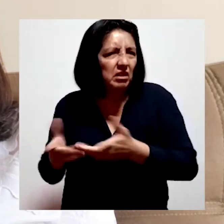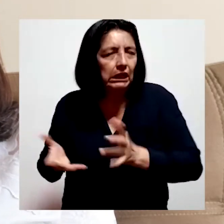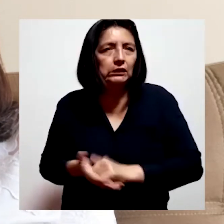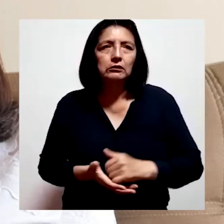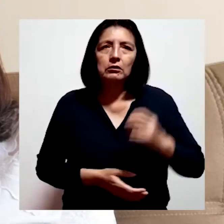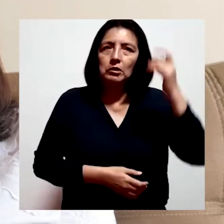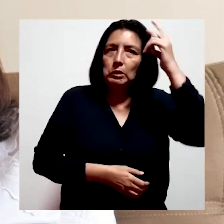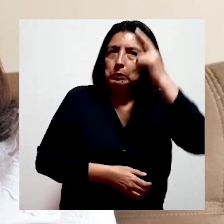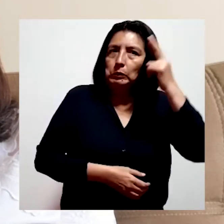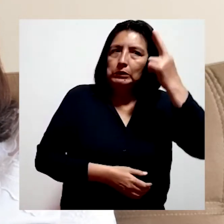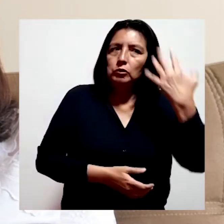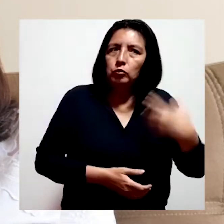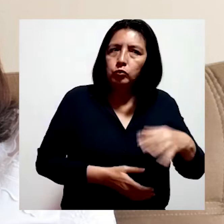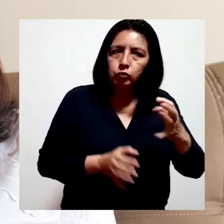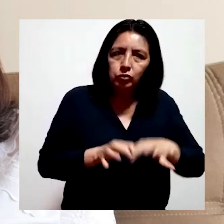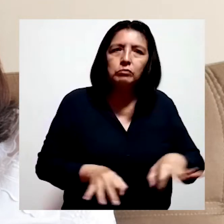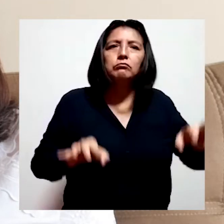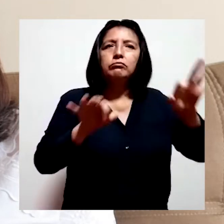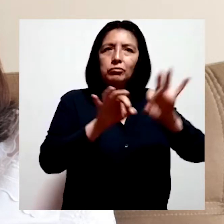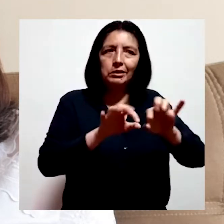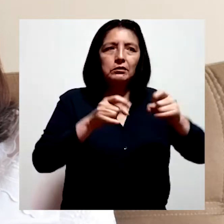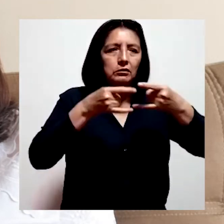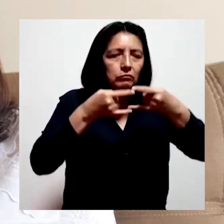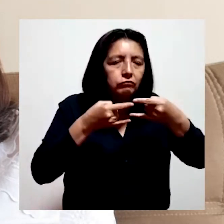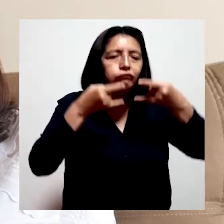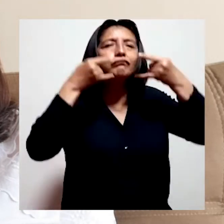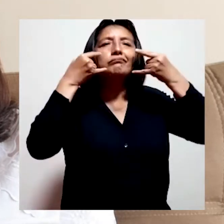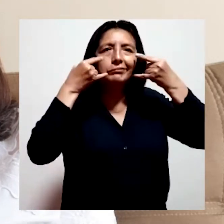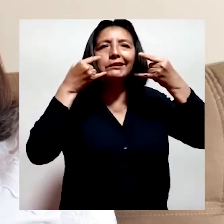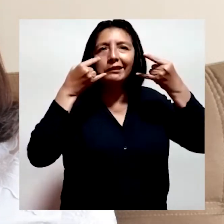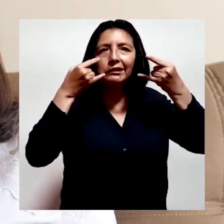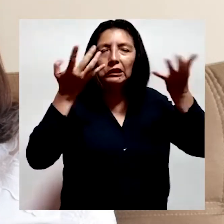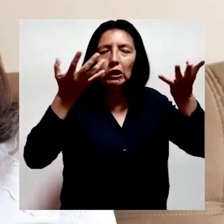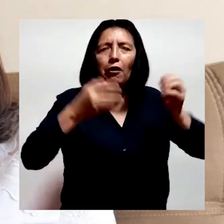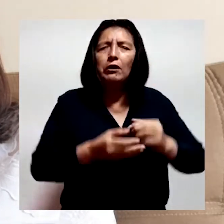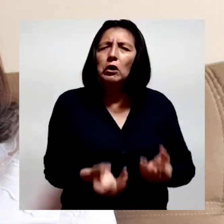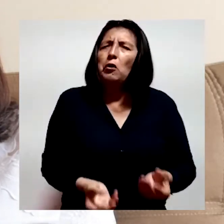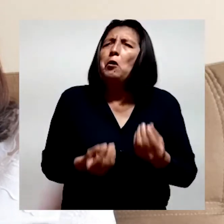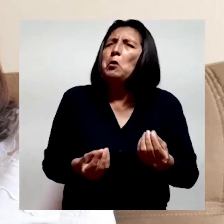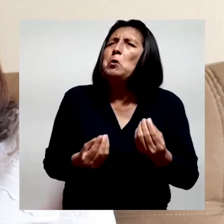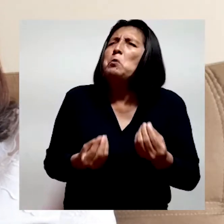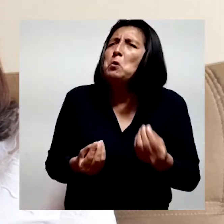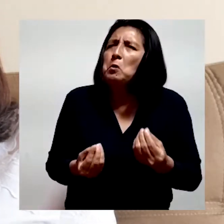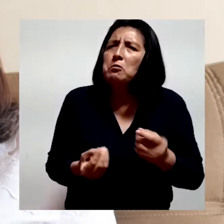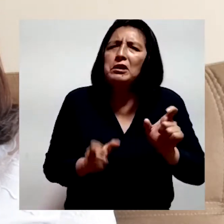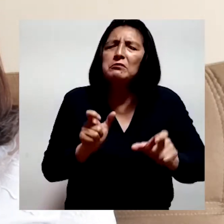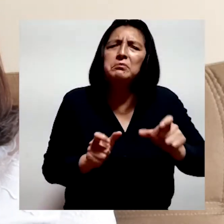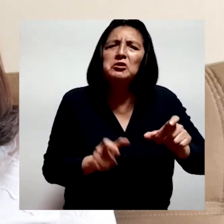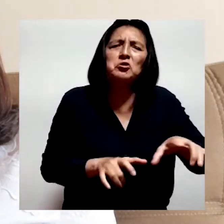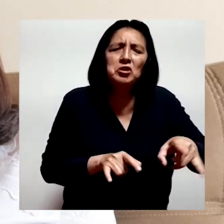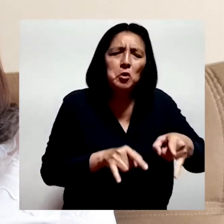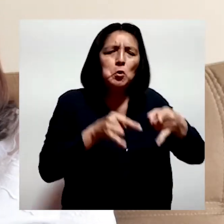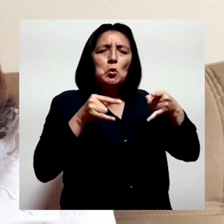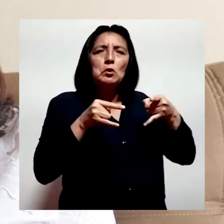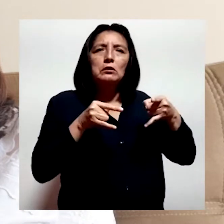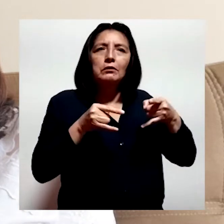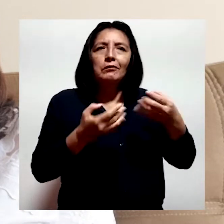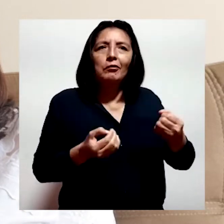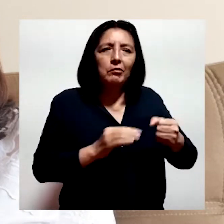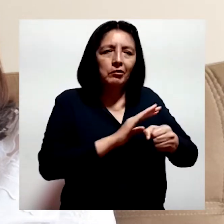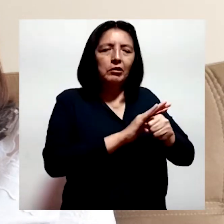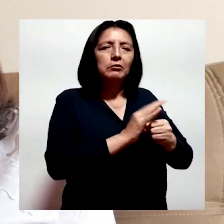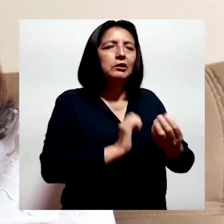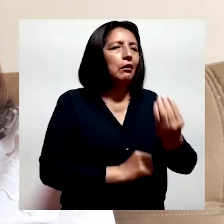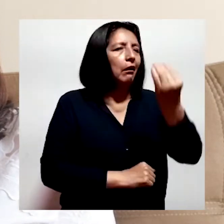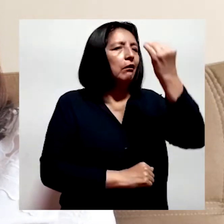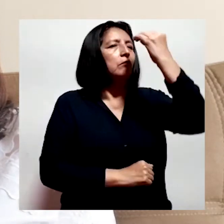Es por eso que es tan importante el uso de la mascarilla. ¿Cómo nos contagiamos nosotros? Cuando el virus ingresa a nuestras vías